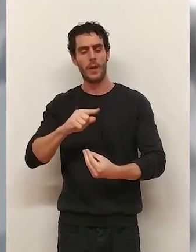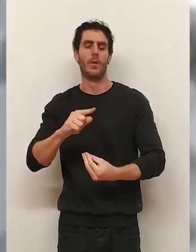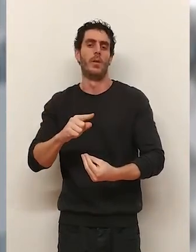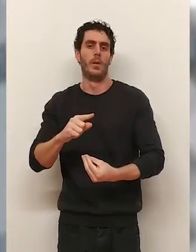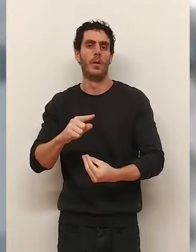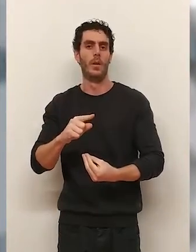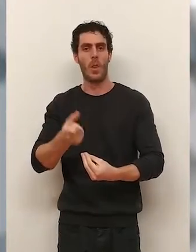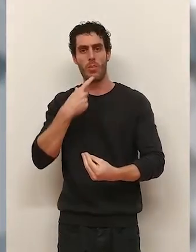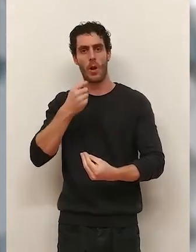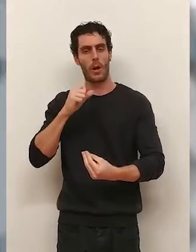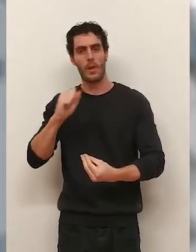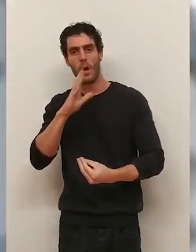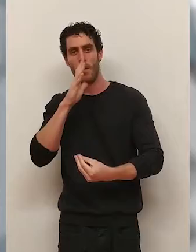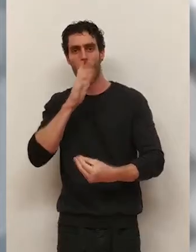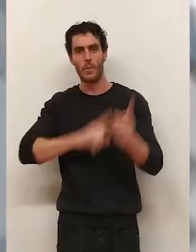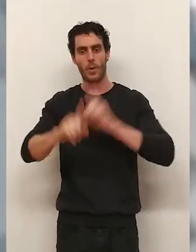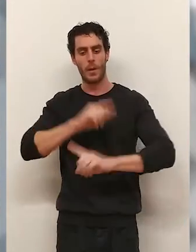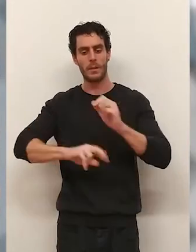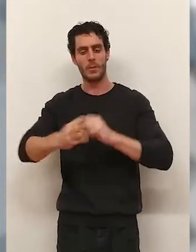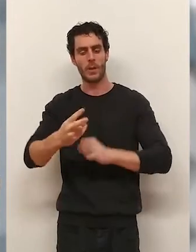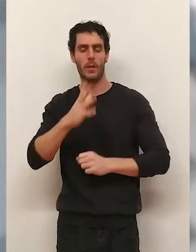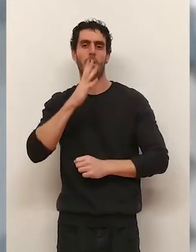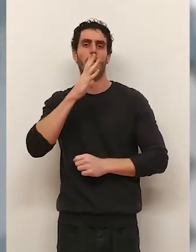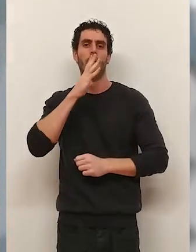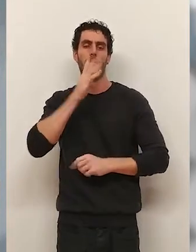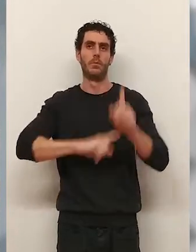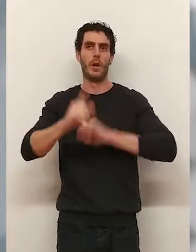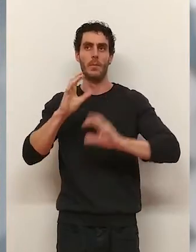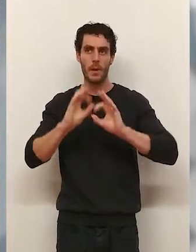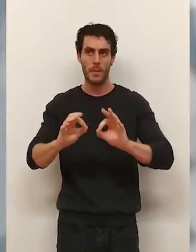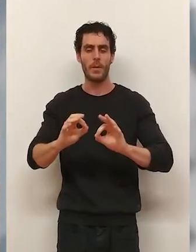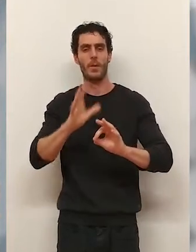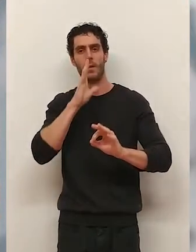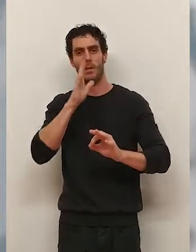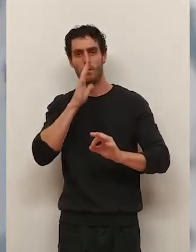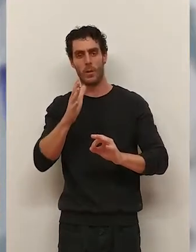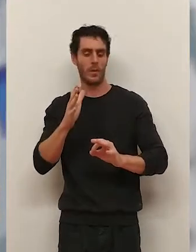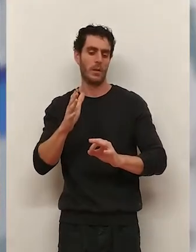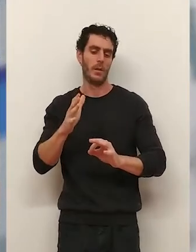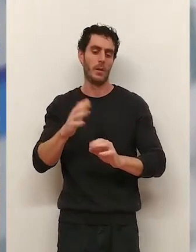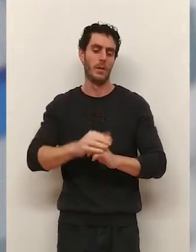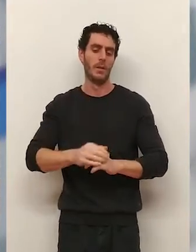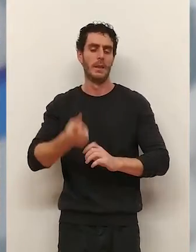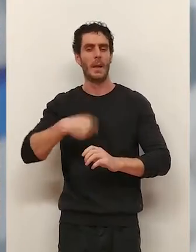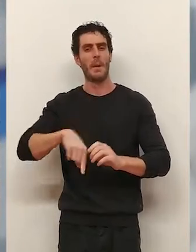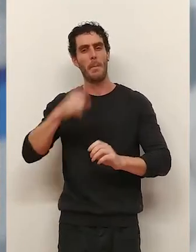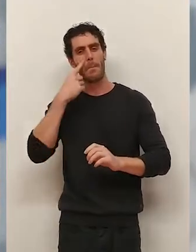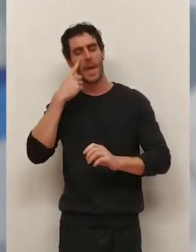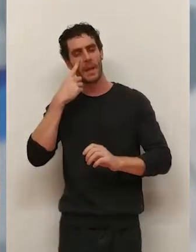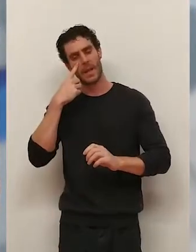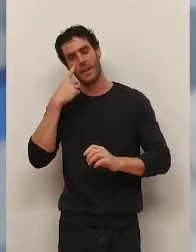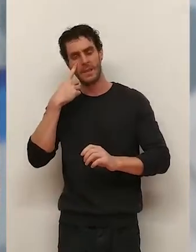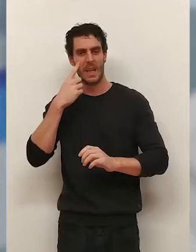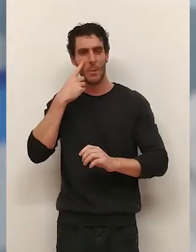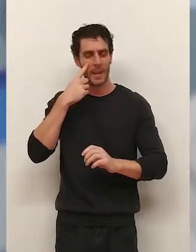problemas secundarios. Por sanciones, por problemas determinados, porque todavía no ven el problema. Es